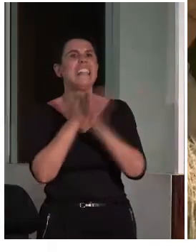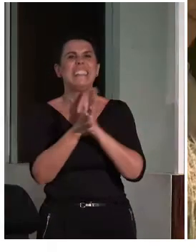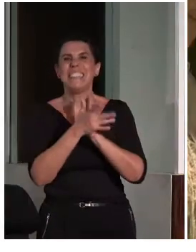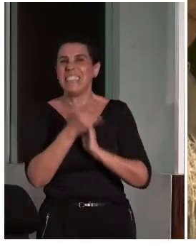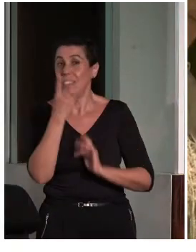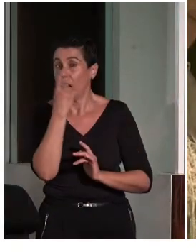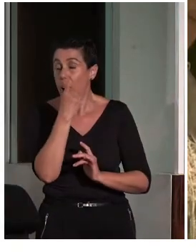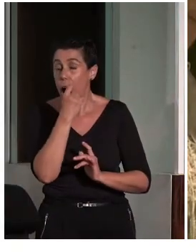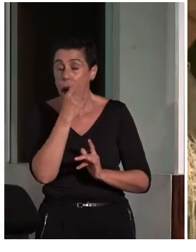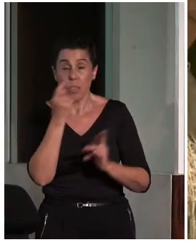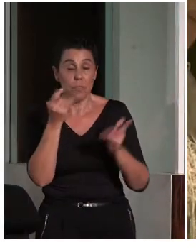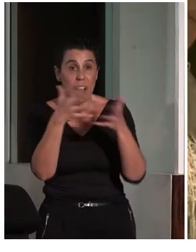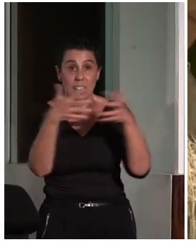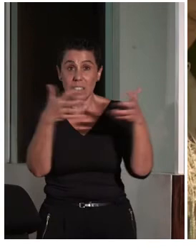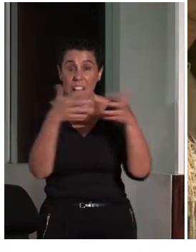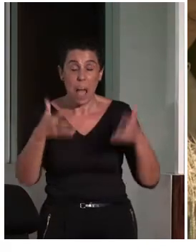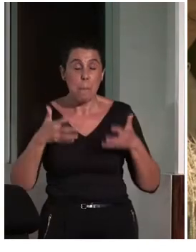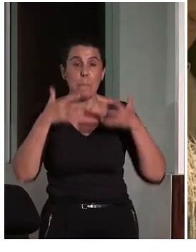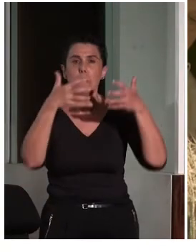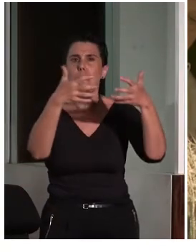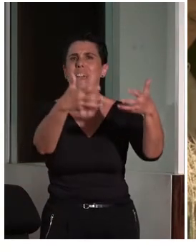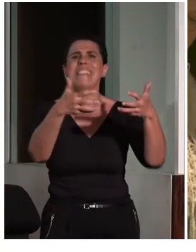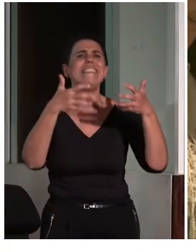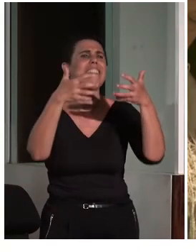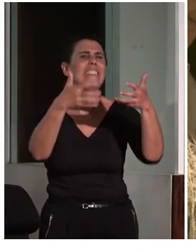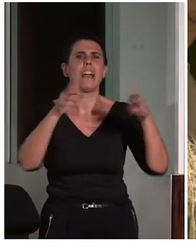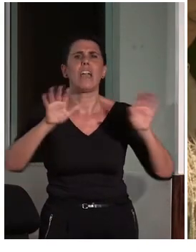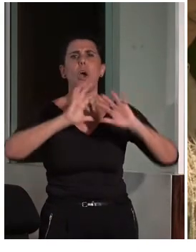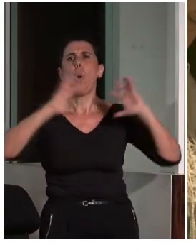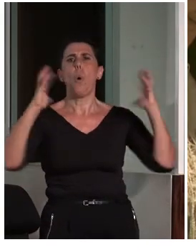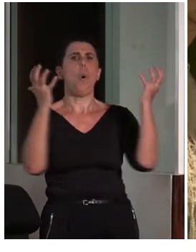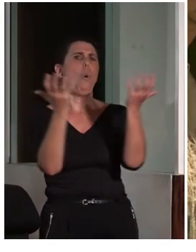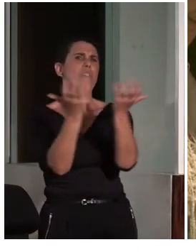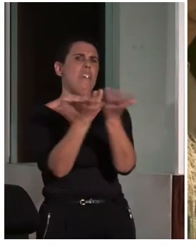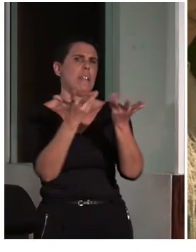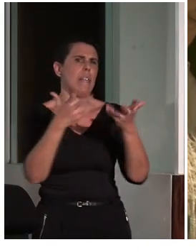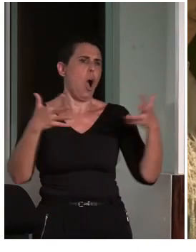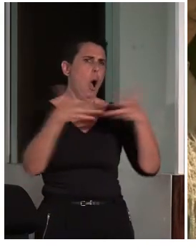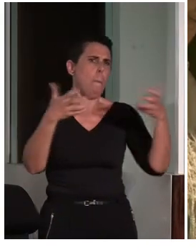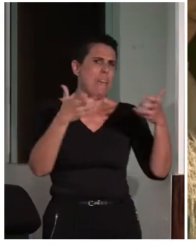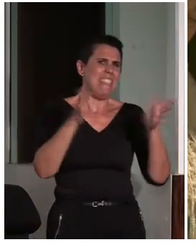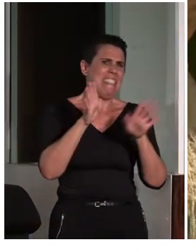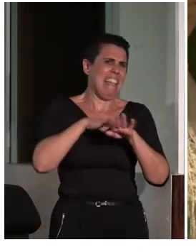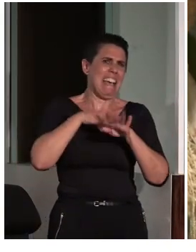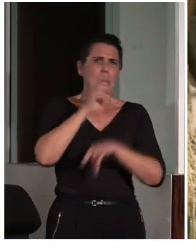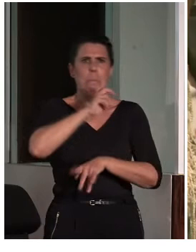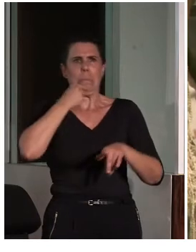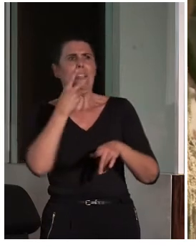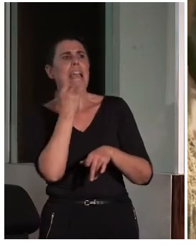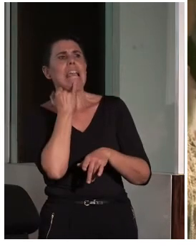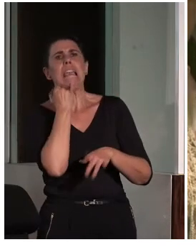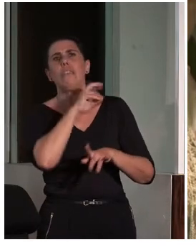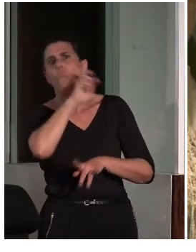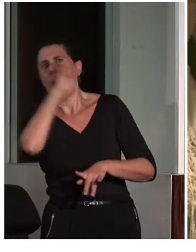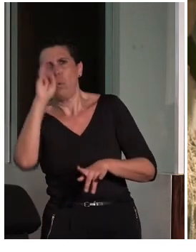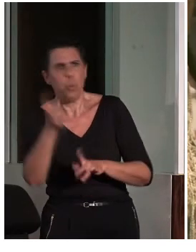Es decir, no meter muchos mensajes para distintos colectivos, distintos idiomas, sino un solo mensaje que todo